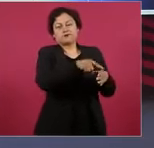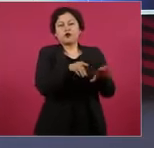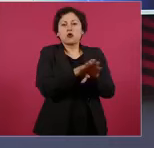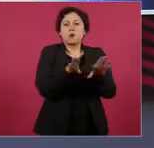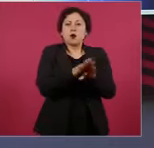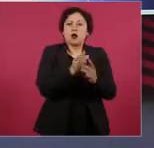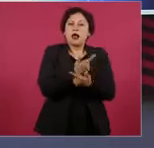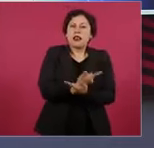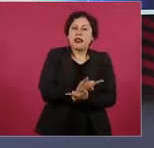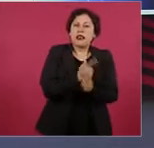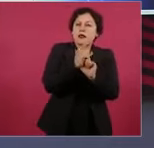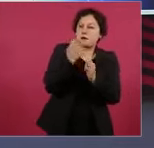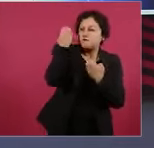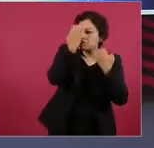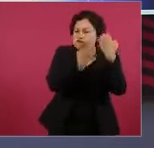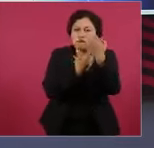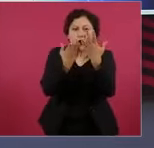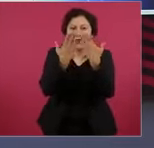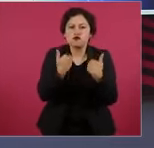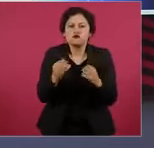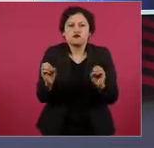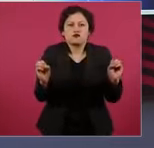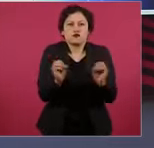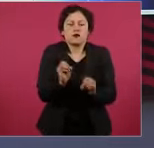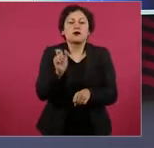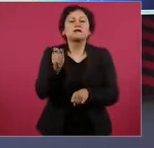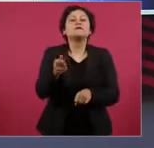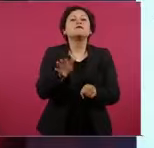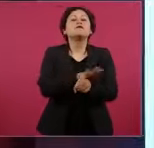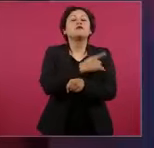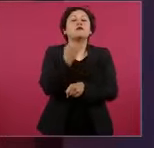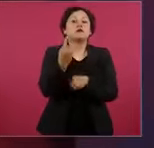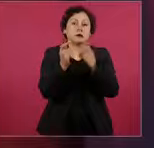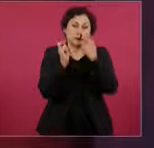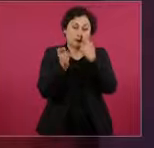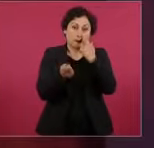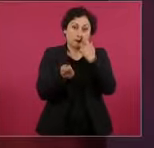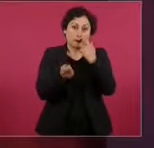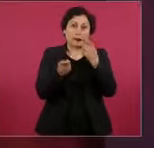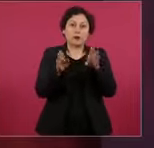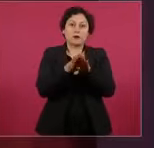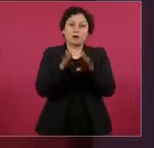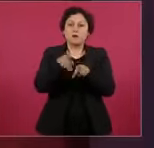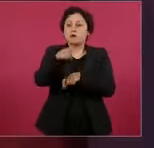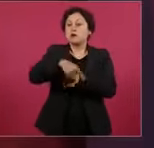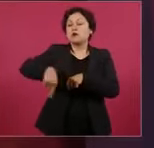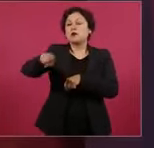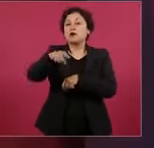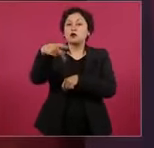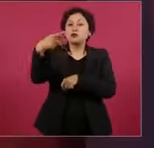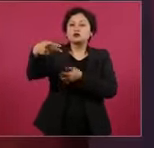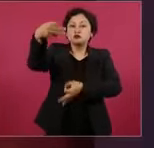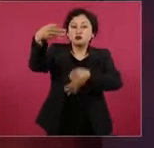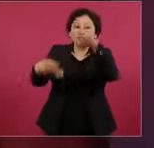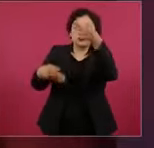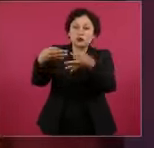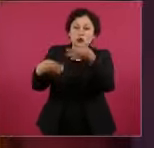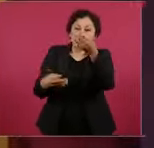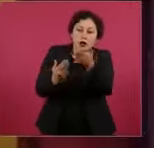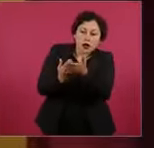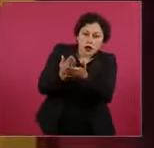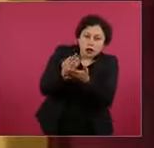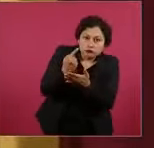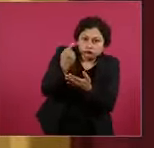en realidad es que no se puede entrar a evaluar las resoluciones de los juzgadores. No pueden